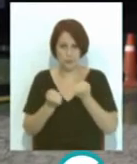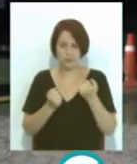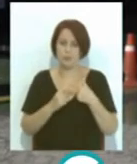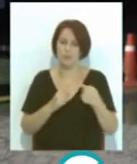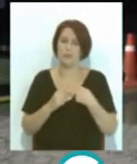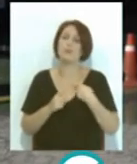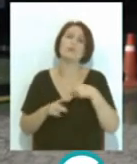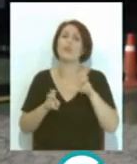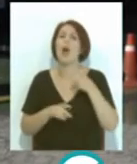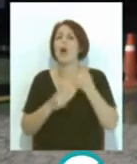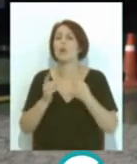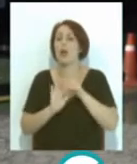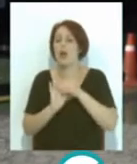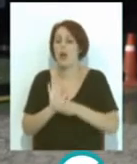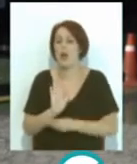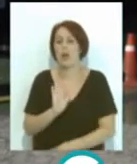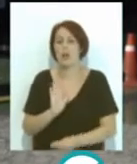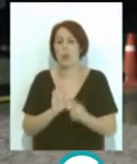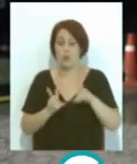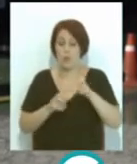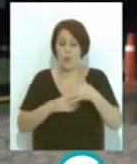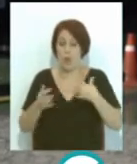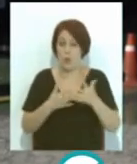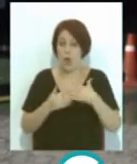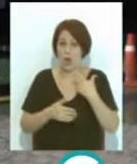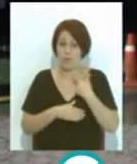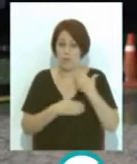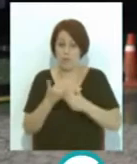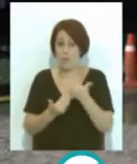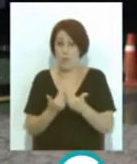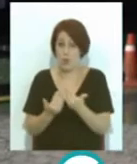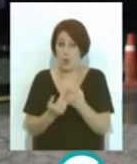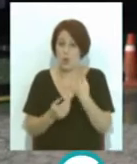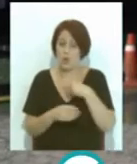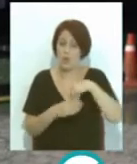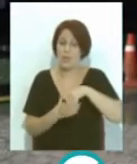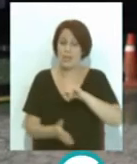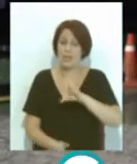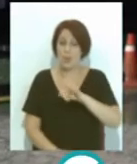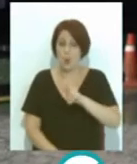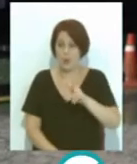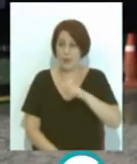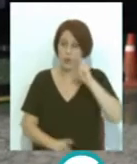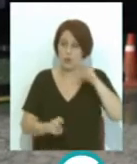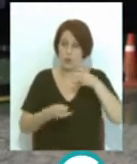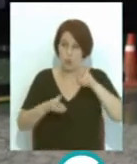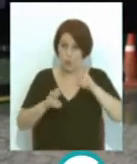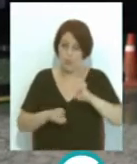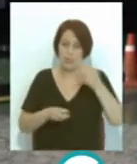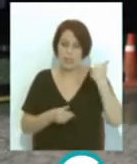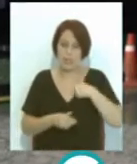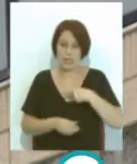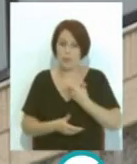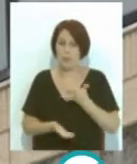de las novedades que se incluyen en el nuevo manual de procedimiento de la ITV esta nueva revisión como ya ocurriera